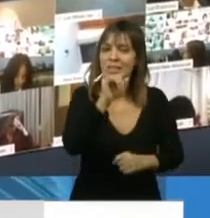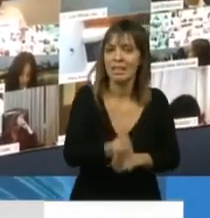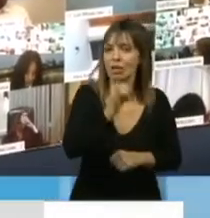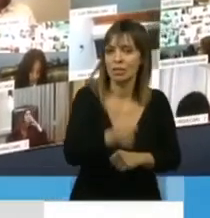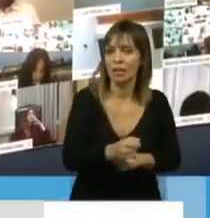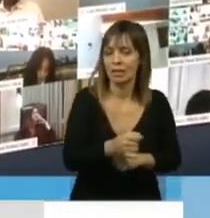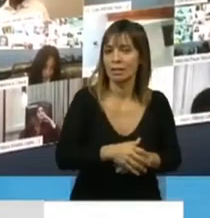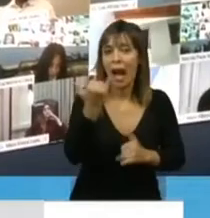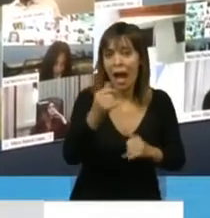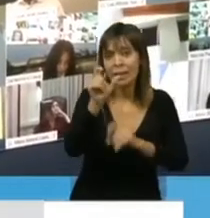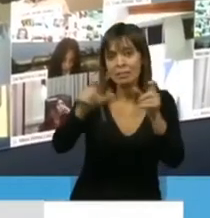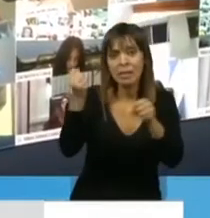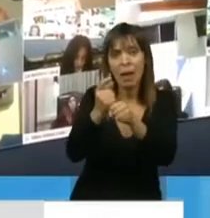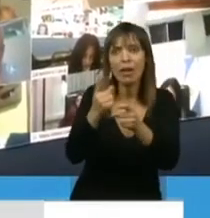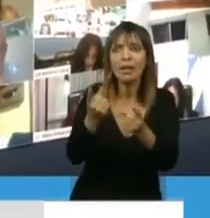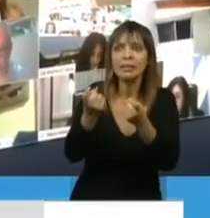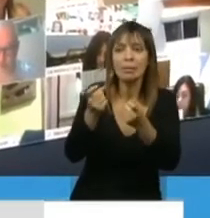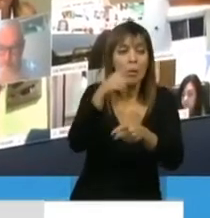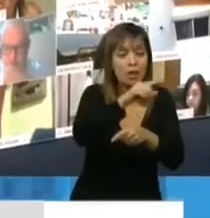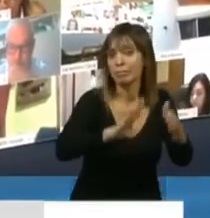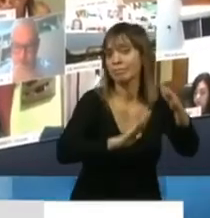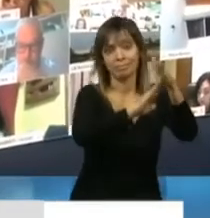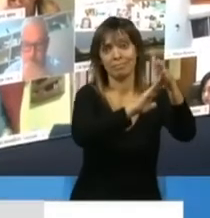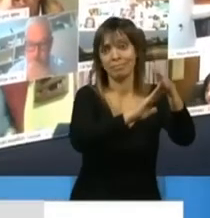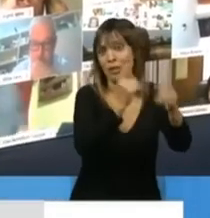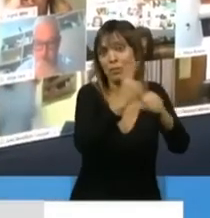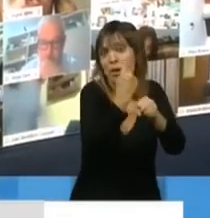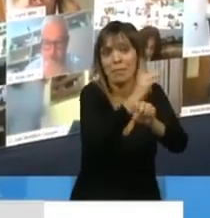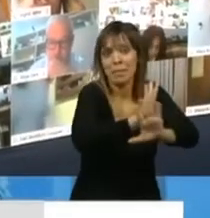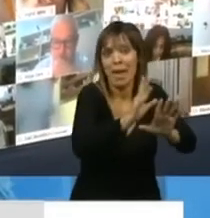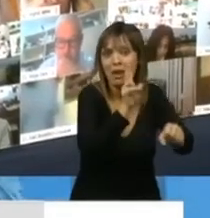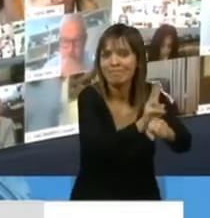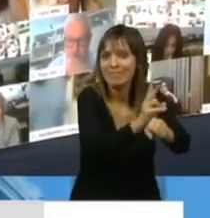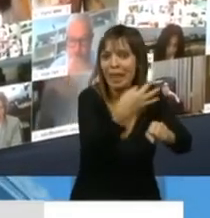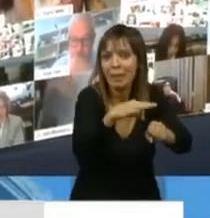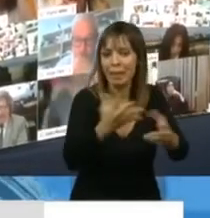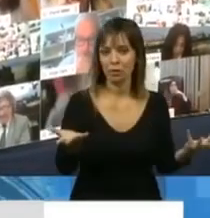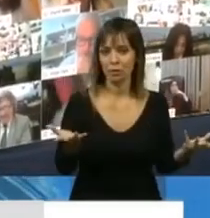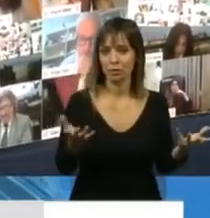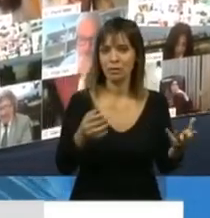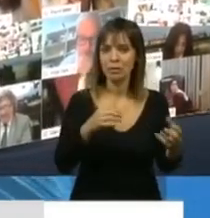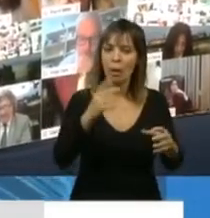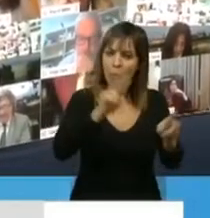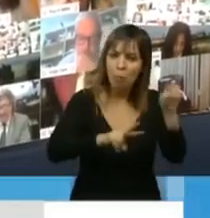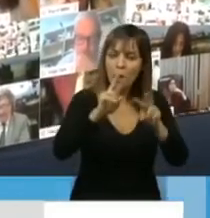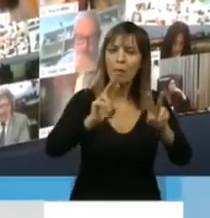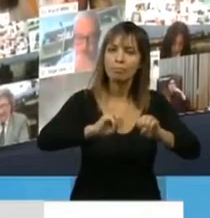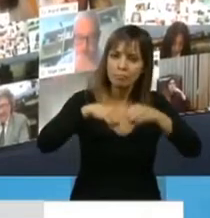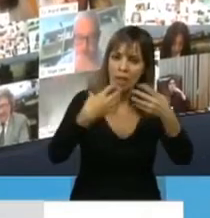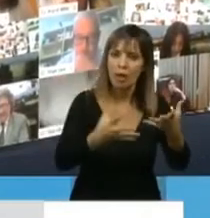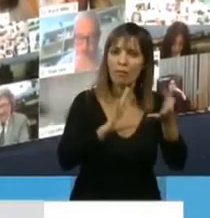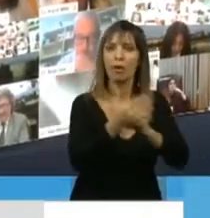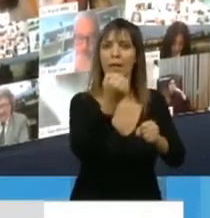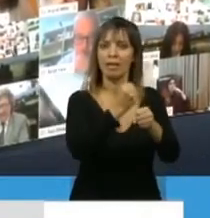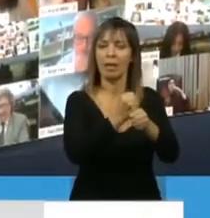esenciales y lo que buscamos con este protocolo es mejorar sus condiciones de trabajo pero además